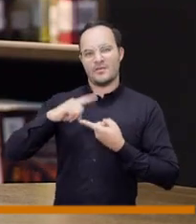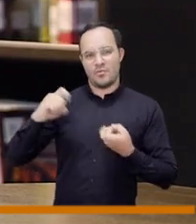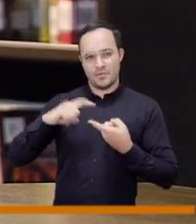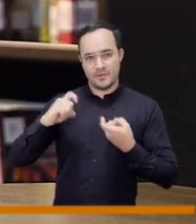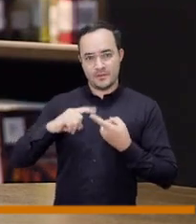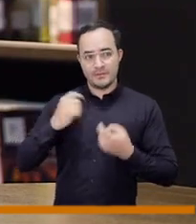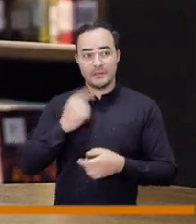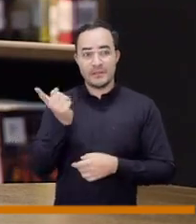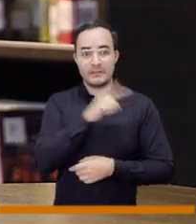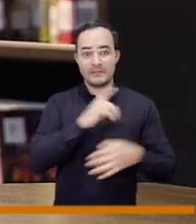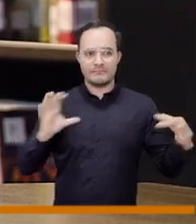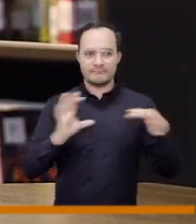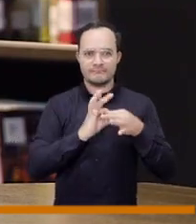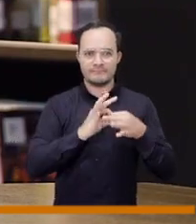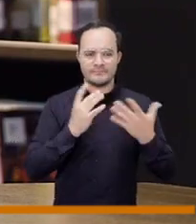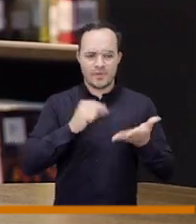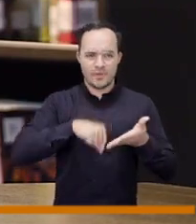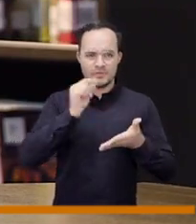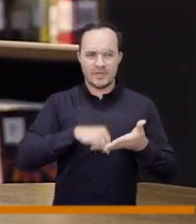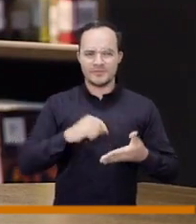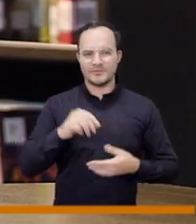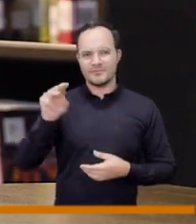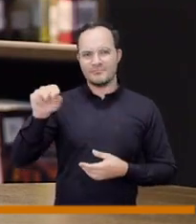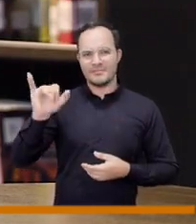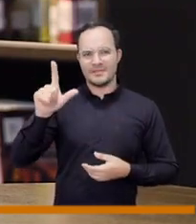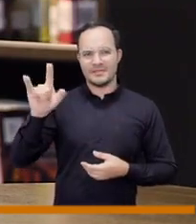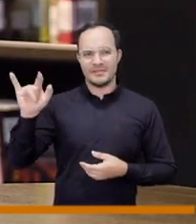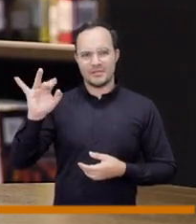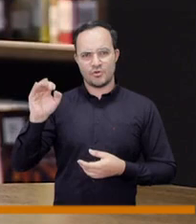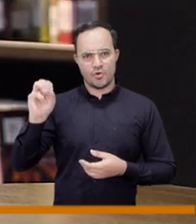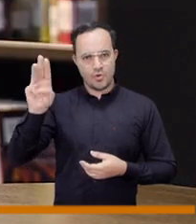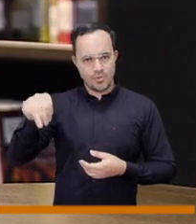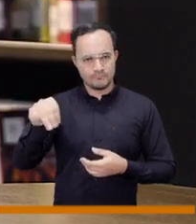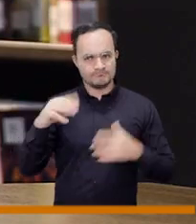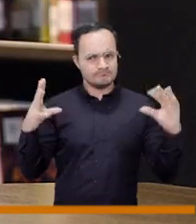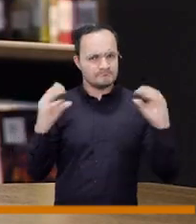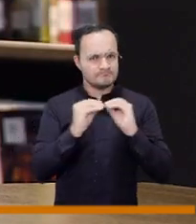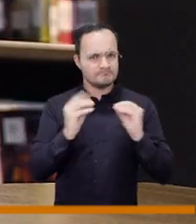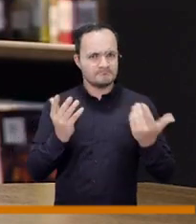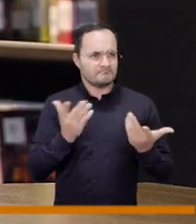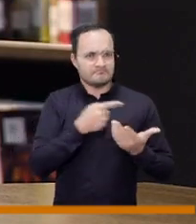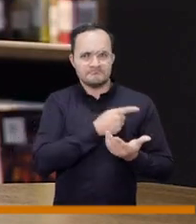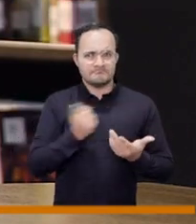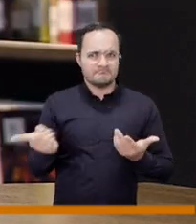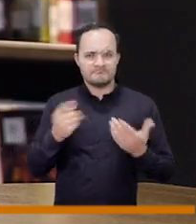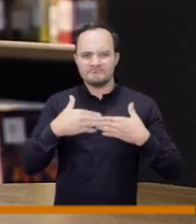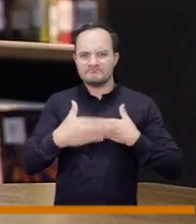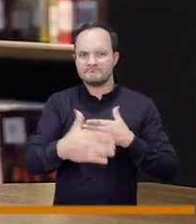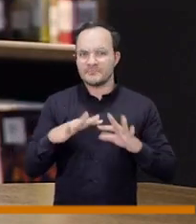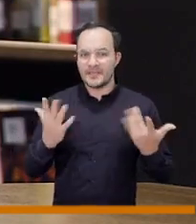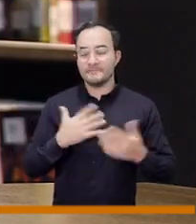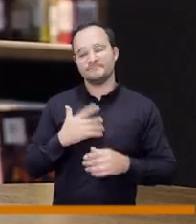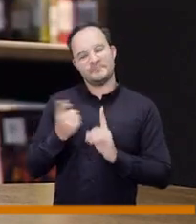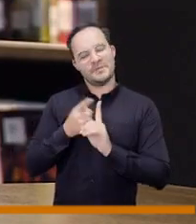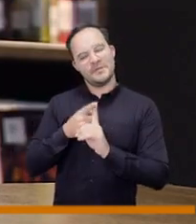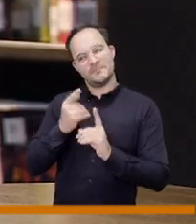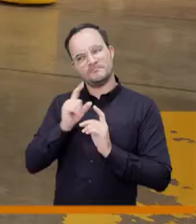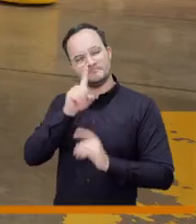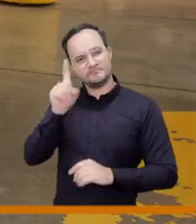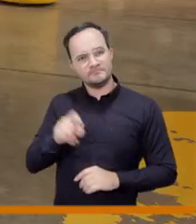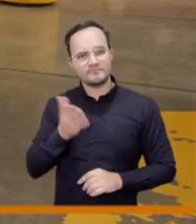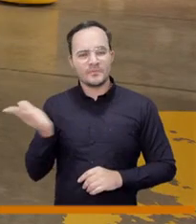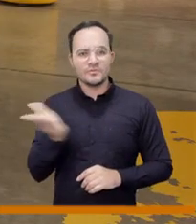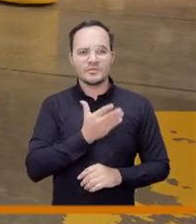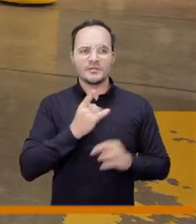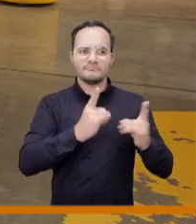y su sociedad con milicon en la empresa tigo telecomunicaciones inicialmente les voy a preguntar por la reacción